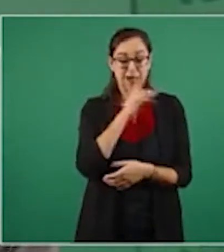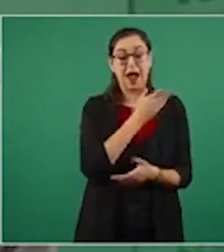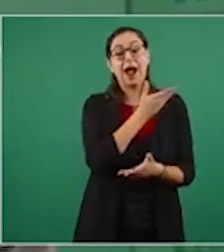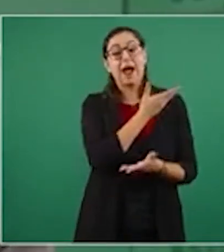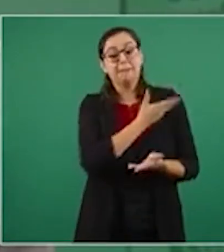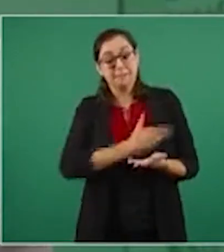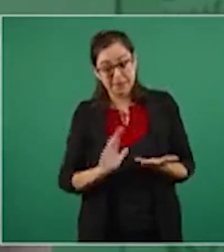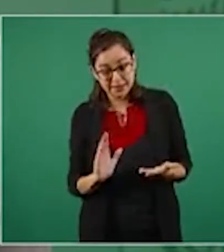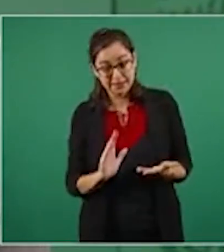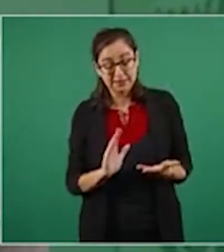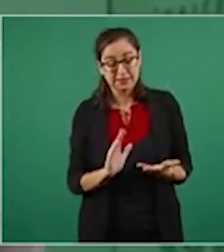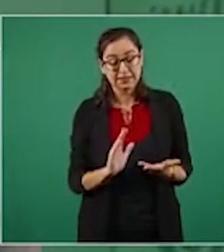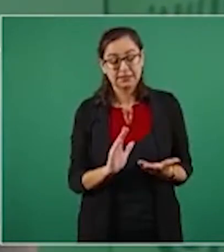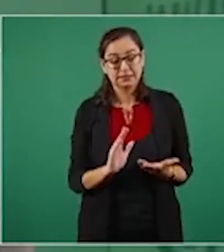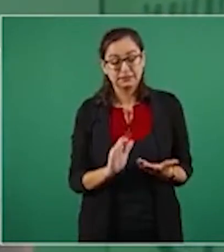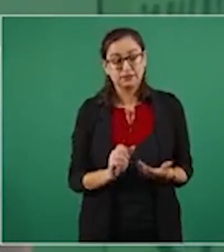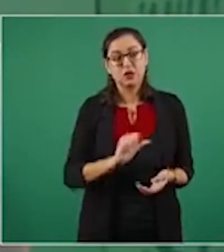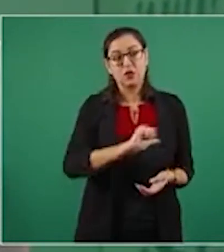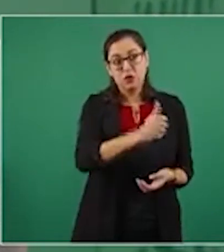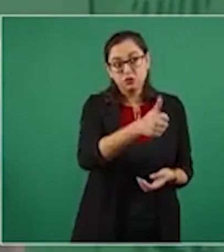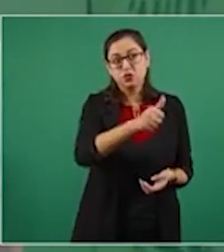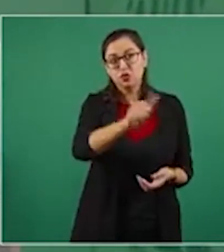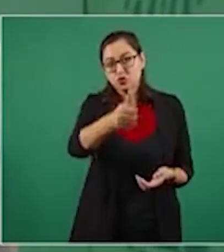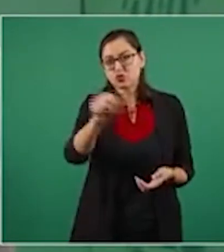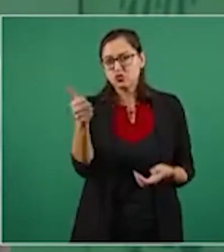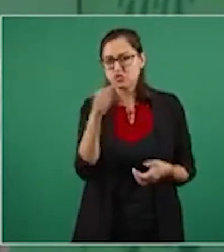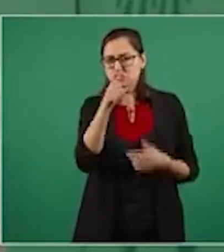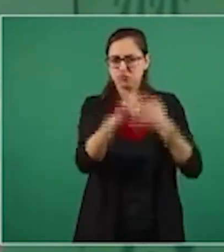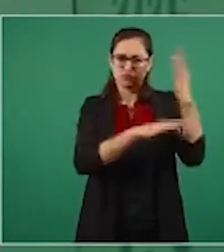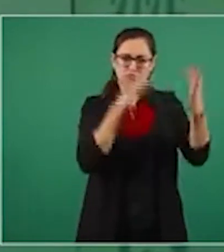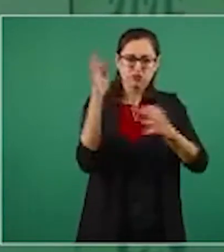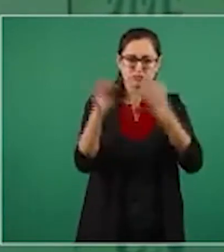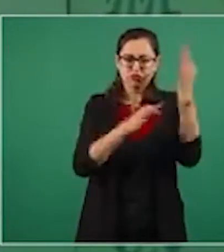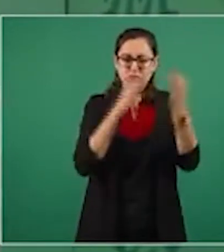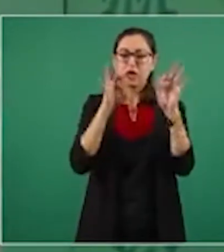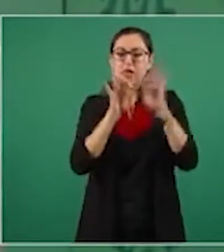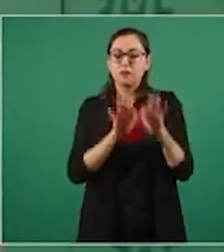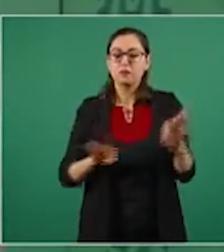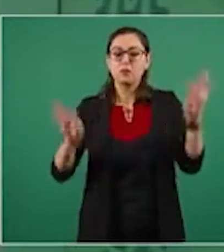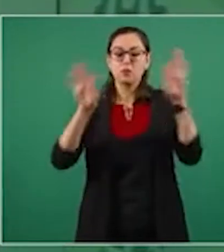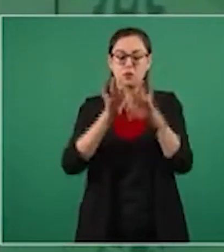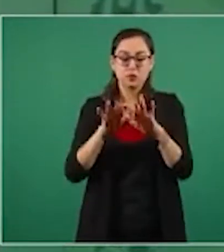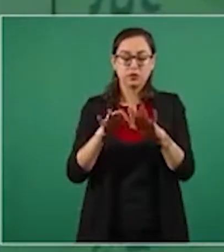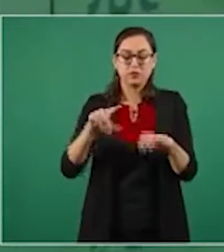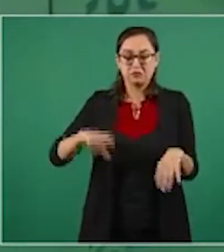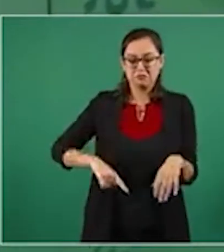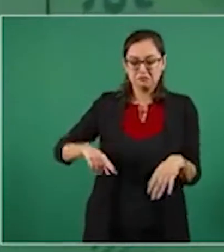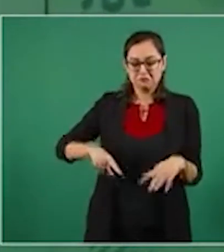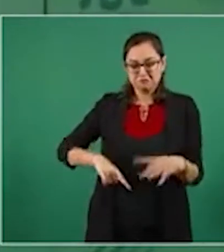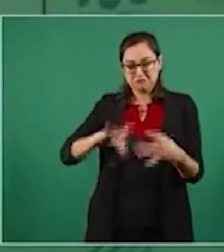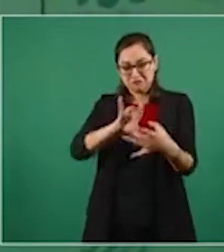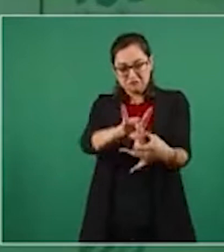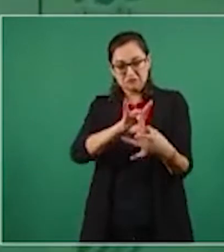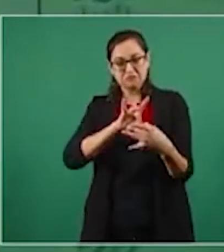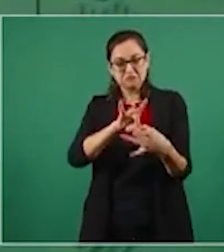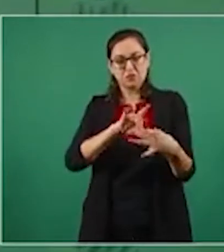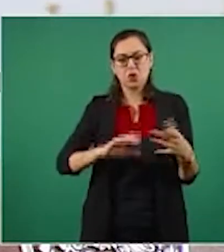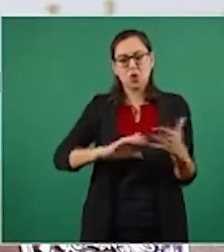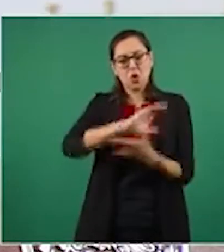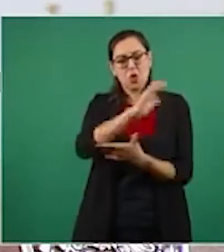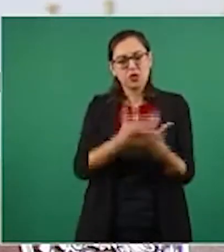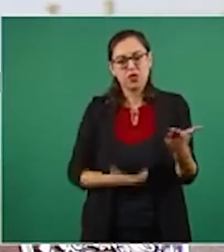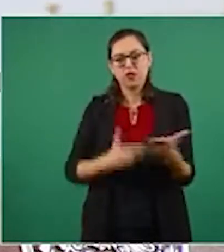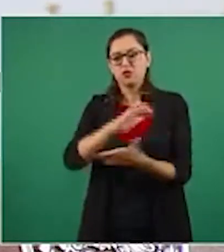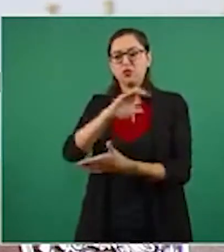más importantes tenían contratos de otro tipo